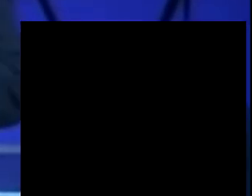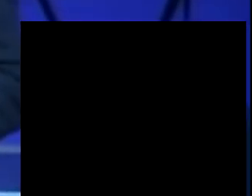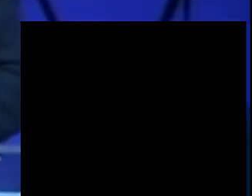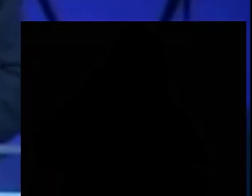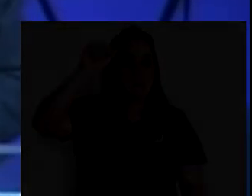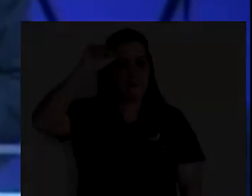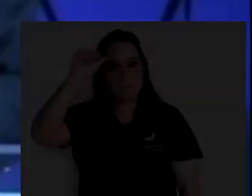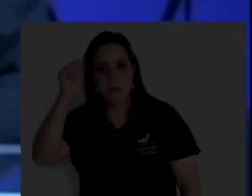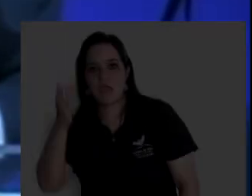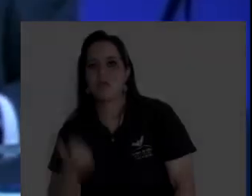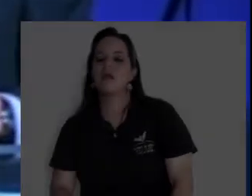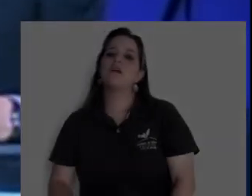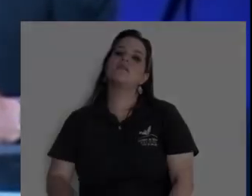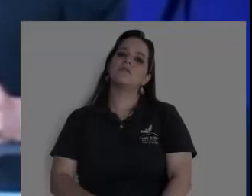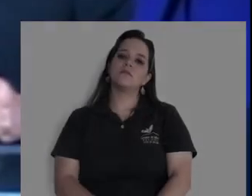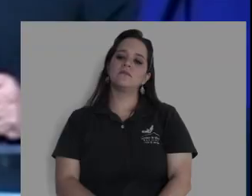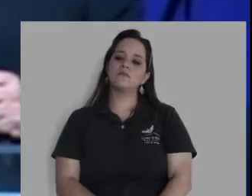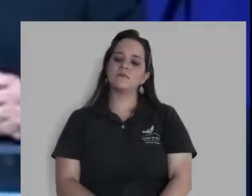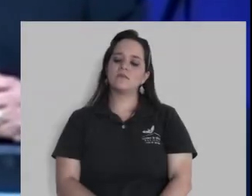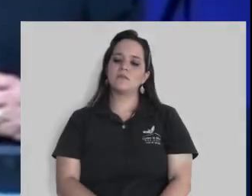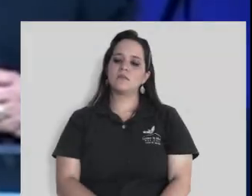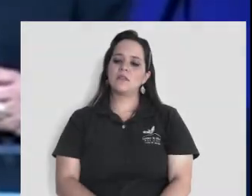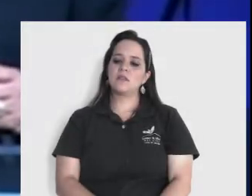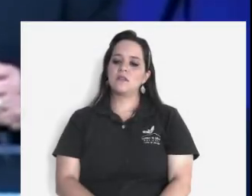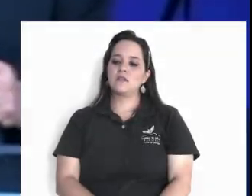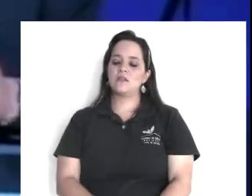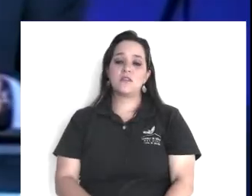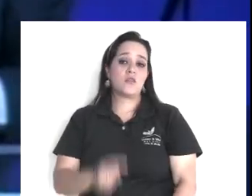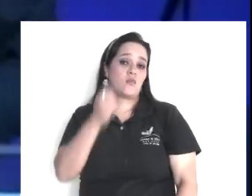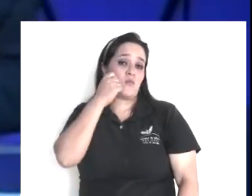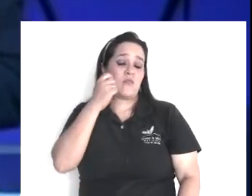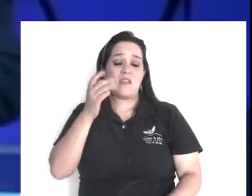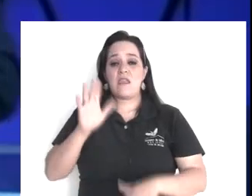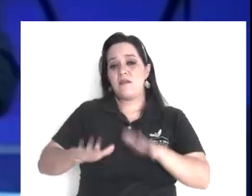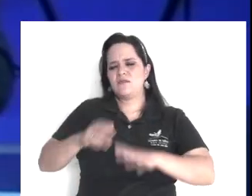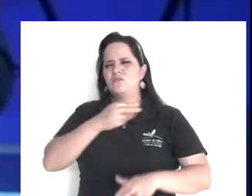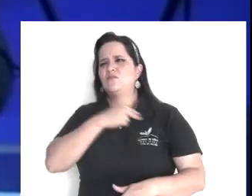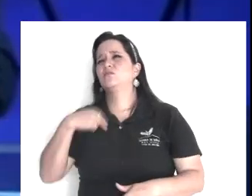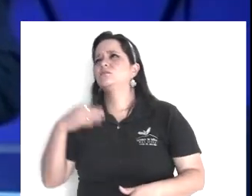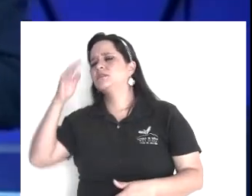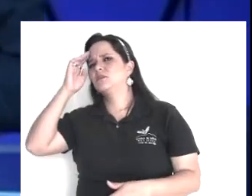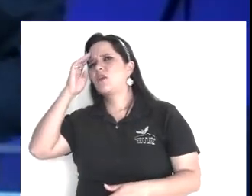Un pecado, aun cuando no seamos malintencionados,